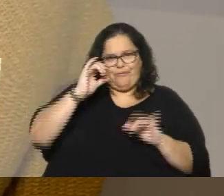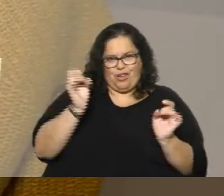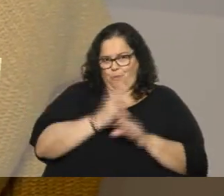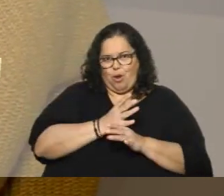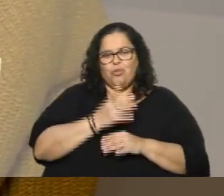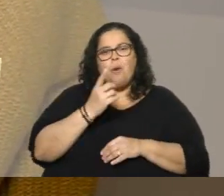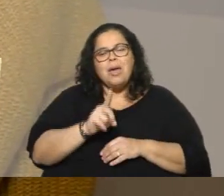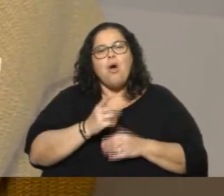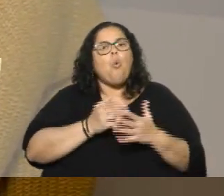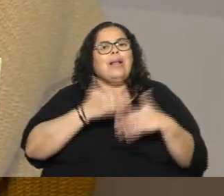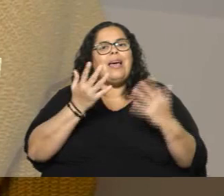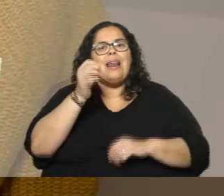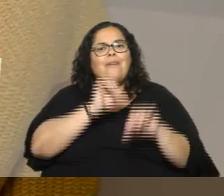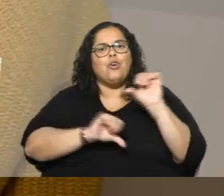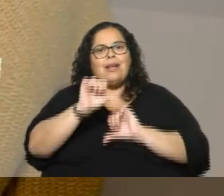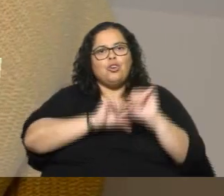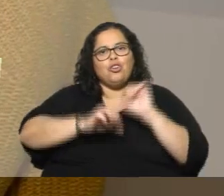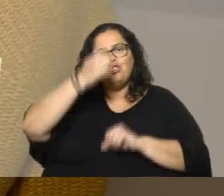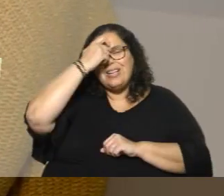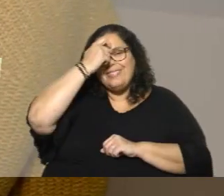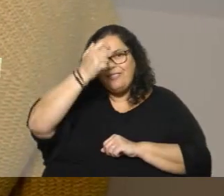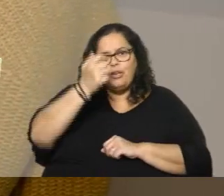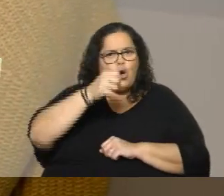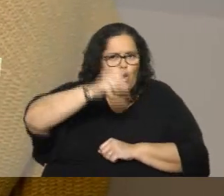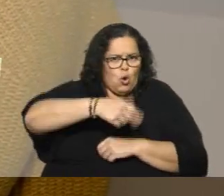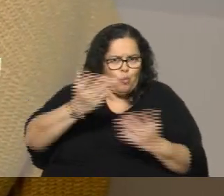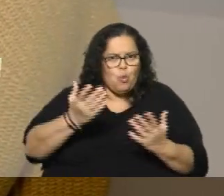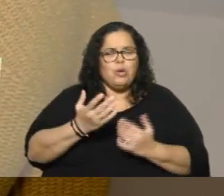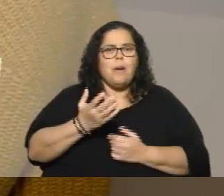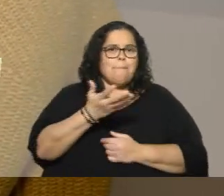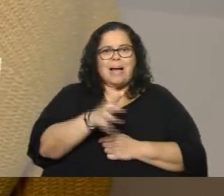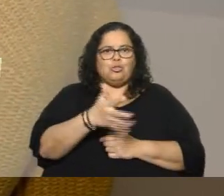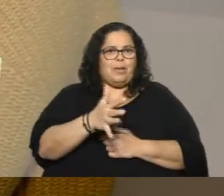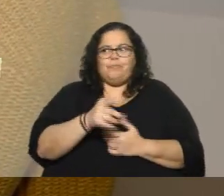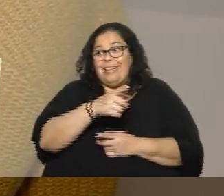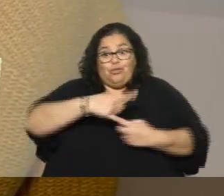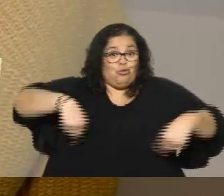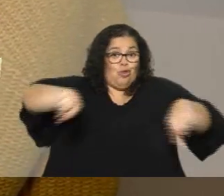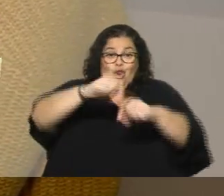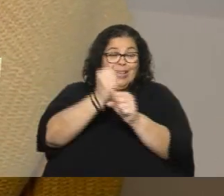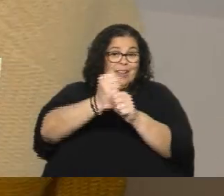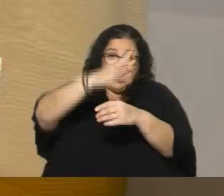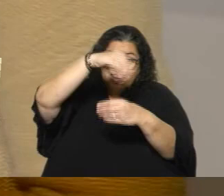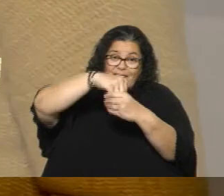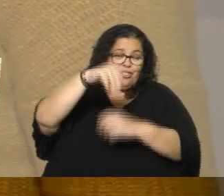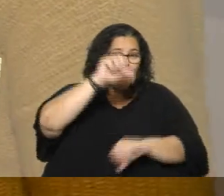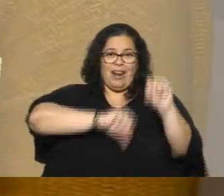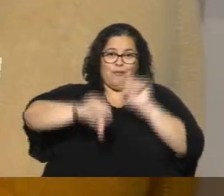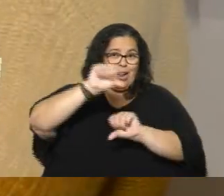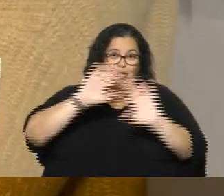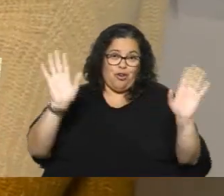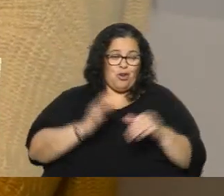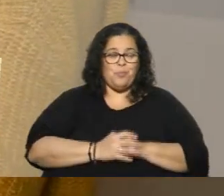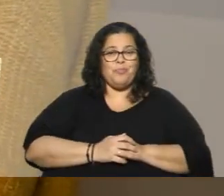laboratorio científico estándar, digamos, son la mano de obra principal de los laboratorios. ¿Laboratorio